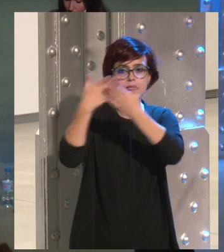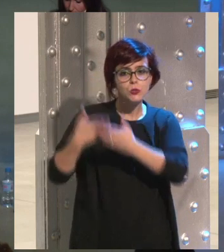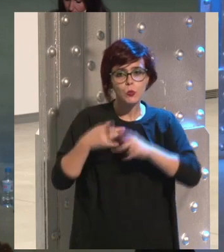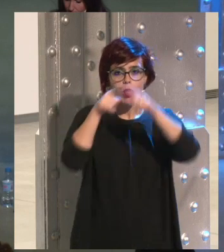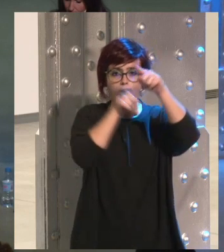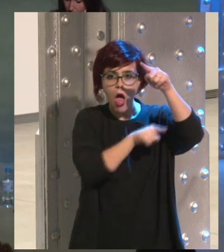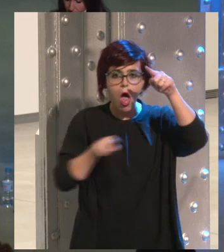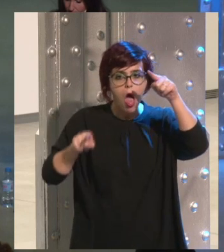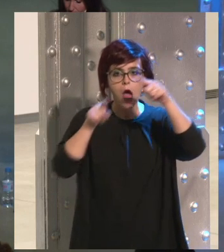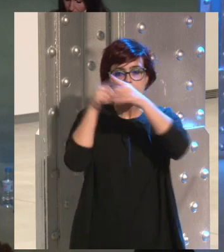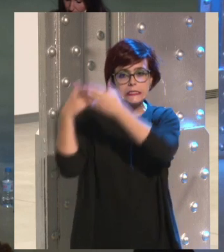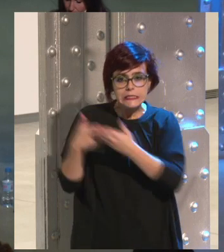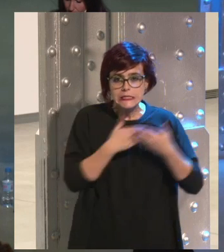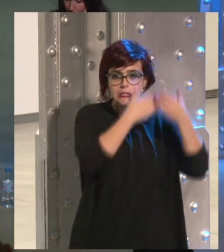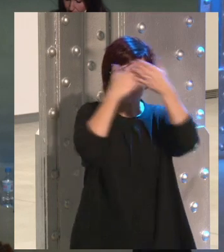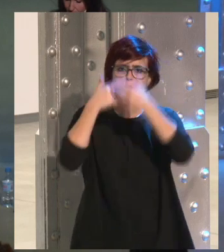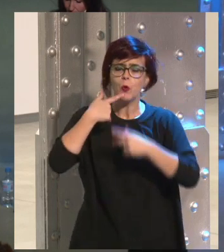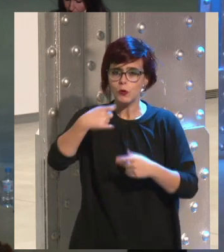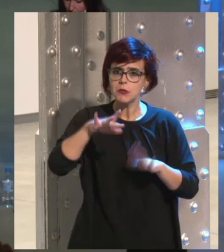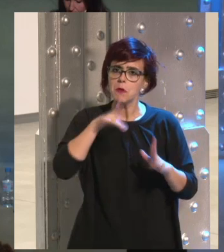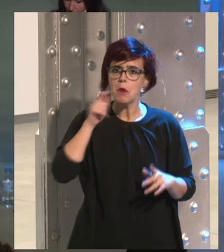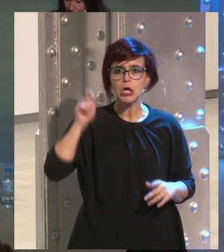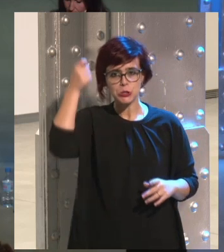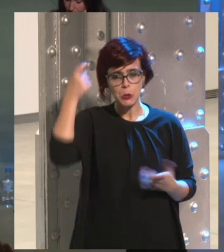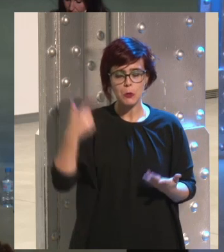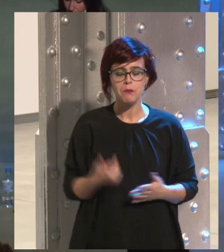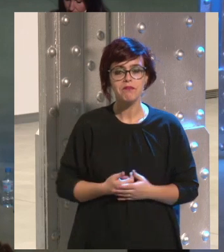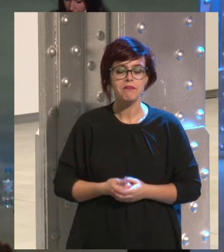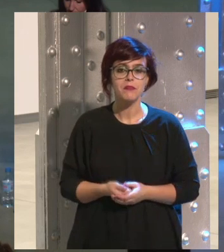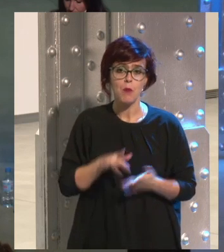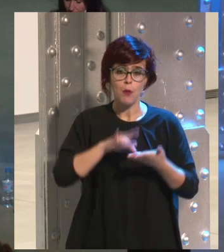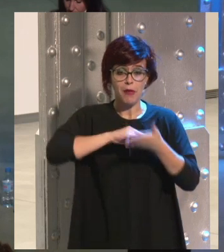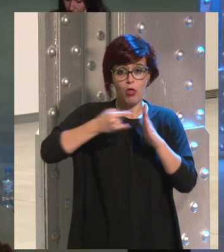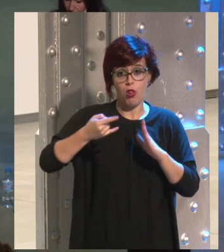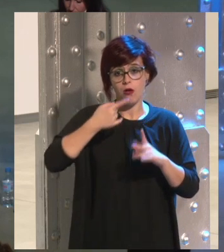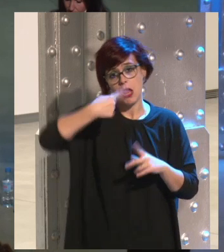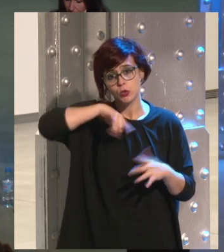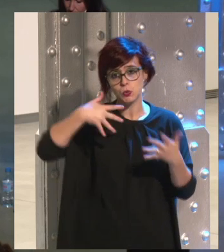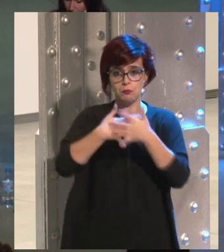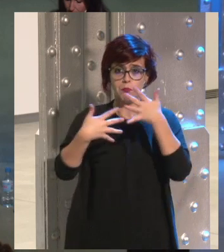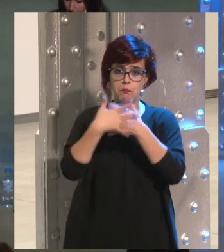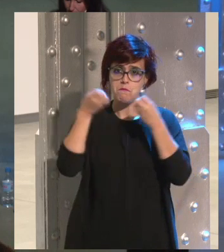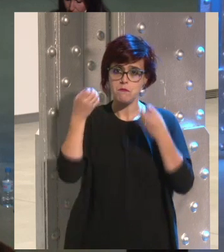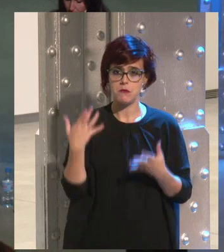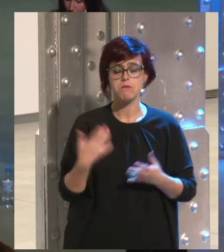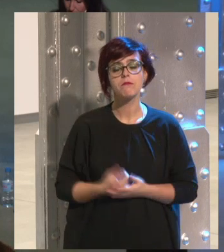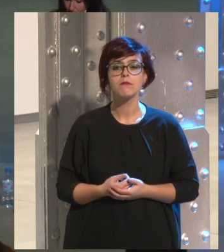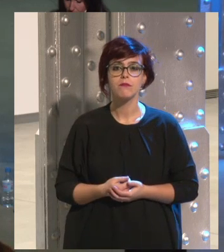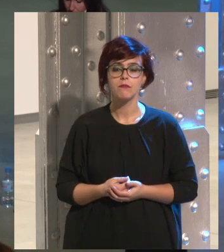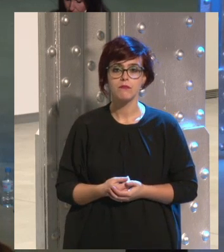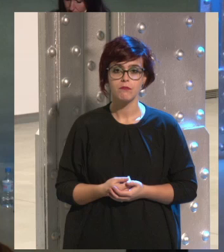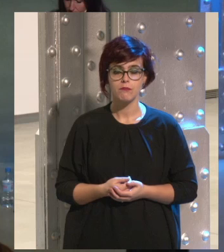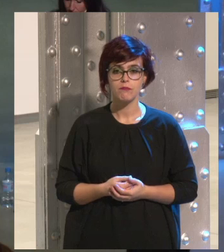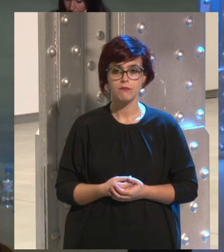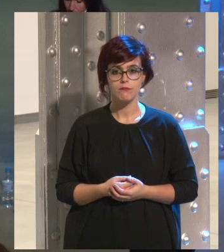ciertamente estamos muy satisfechos con este trabajo por la metodología que hemos podido combinar, tanto cuantitativa como